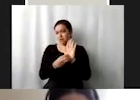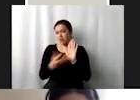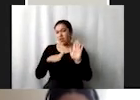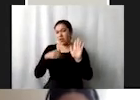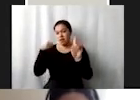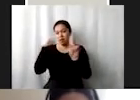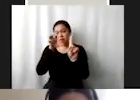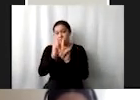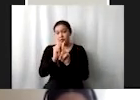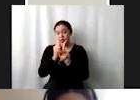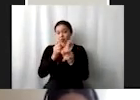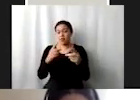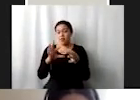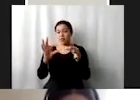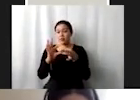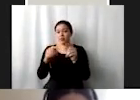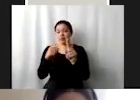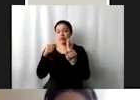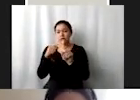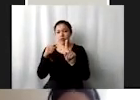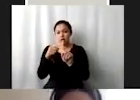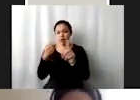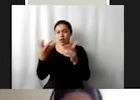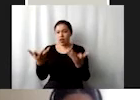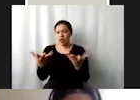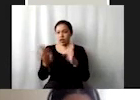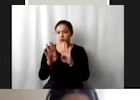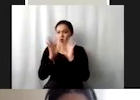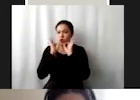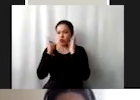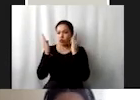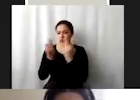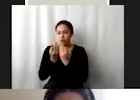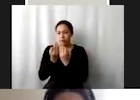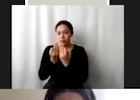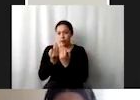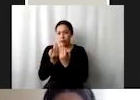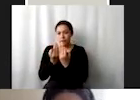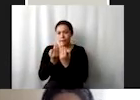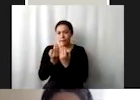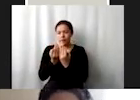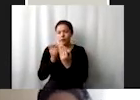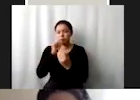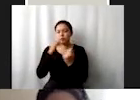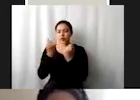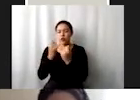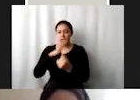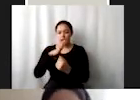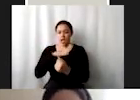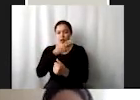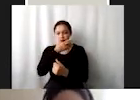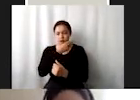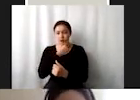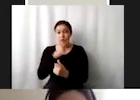hablaban de otras formas en las que también existe la desigualdad de